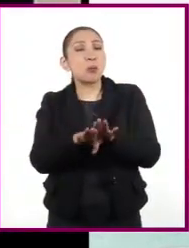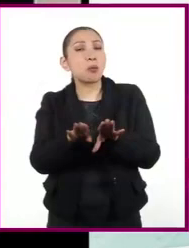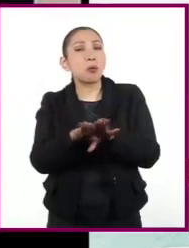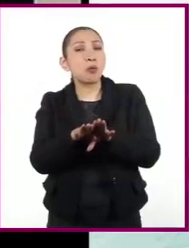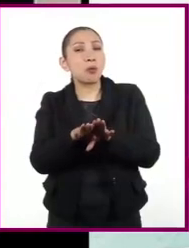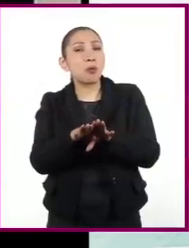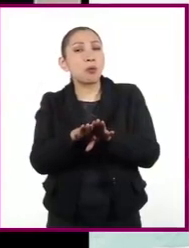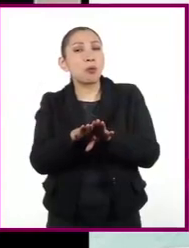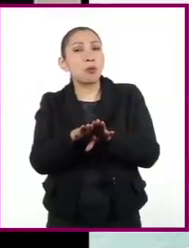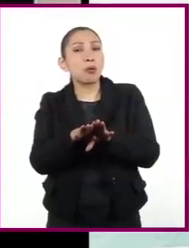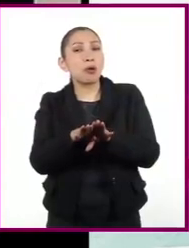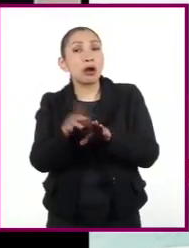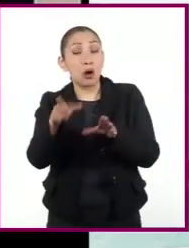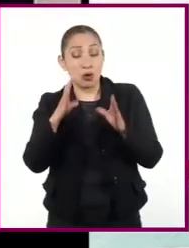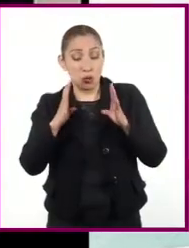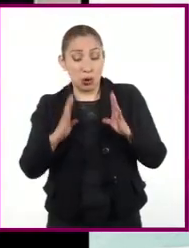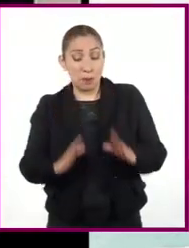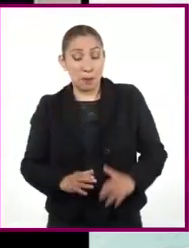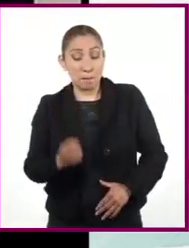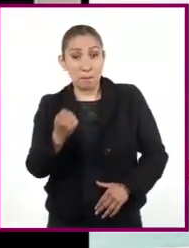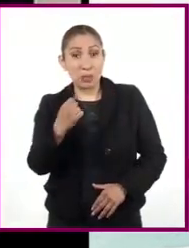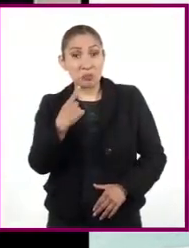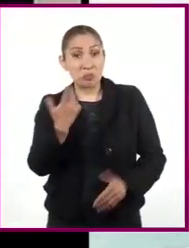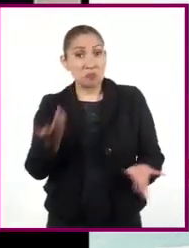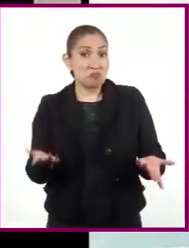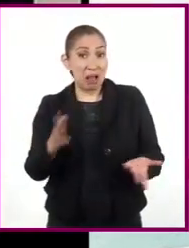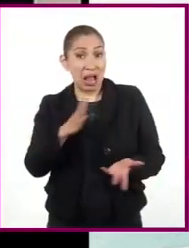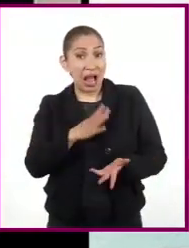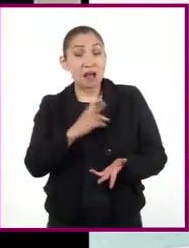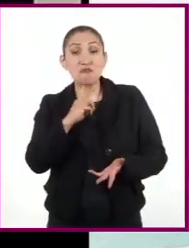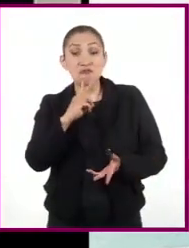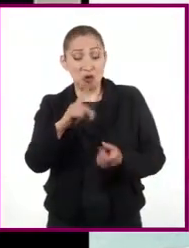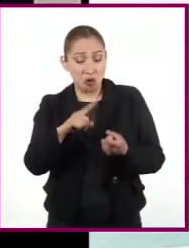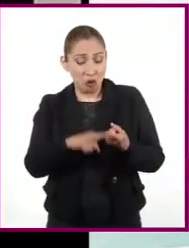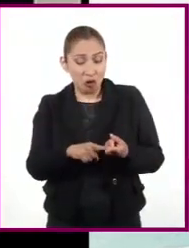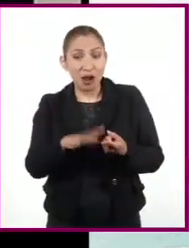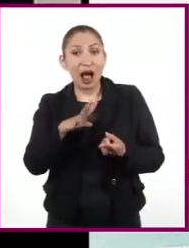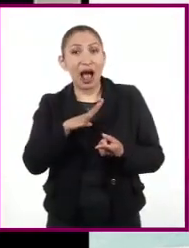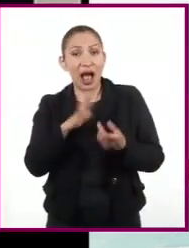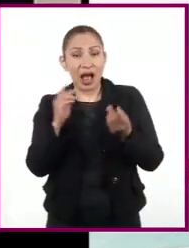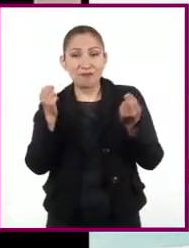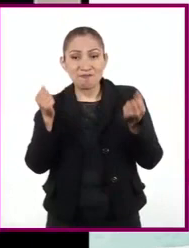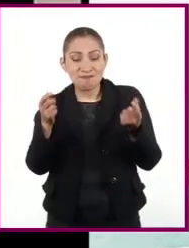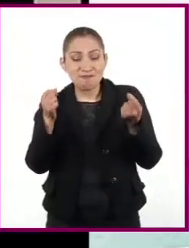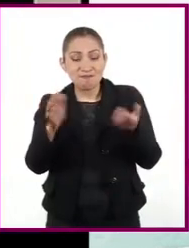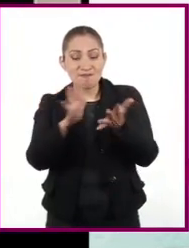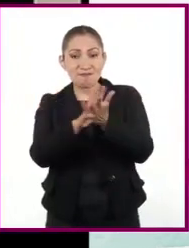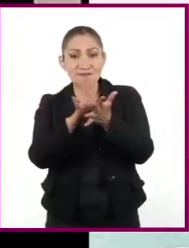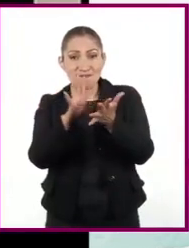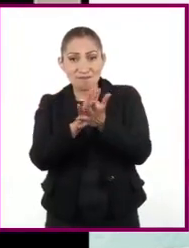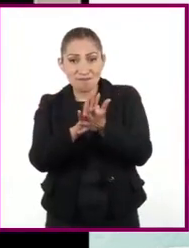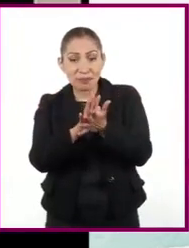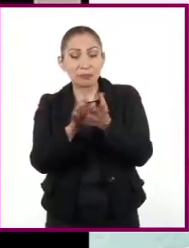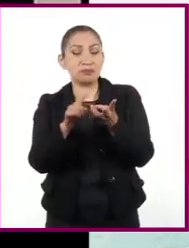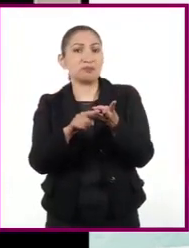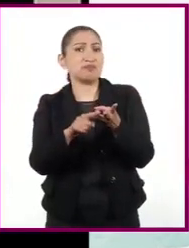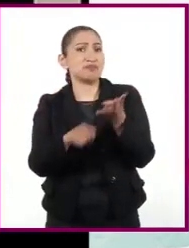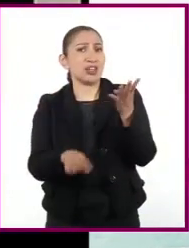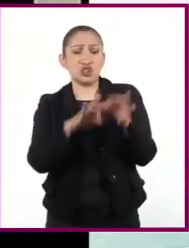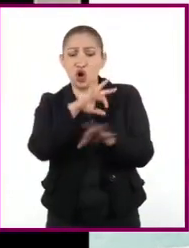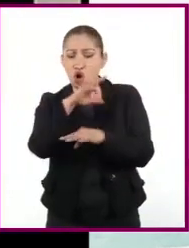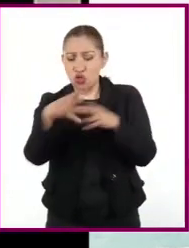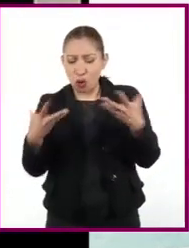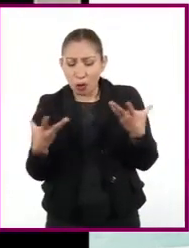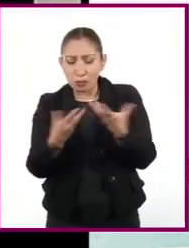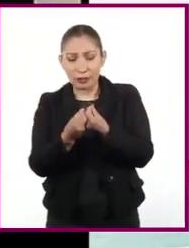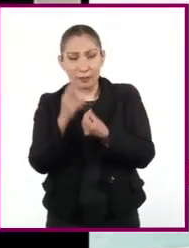cómo lo logramos? Pues con nuestro propio cuerpo. Ahí tenemos la voz, tenemos los chasquidos, las palmas. Y bueno, con